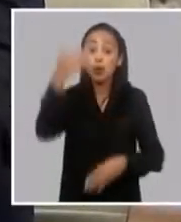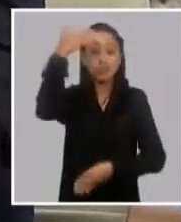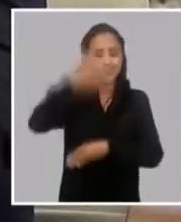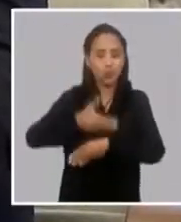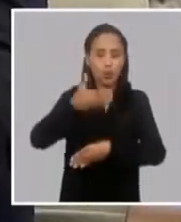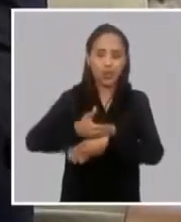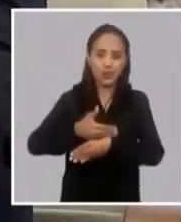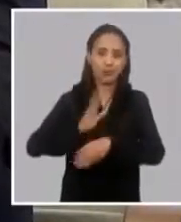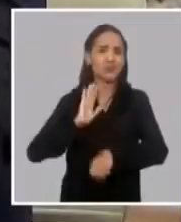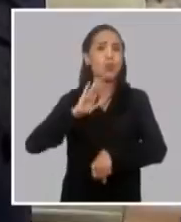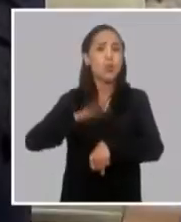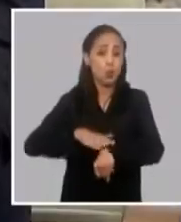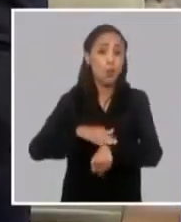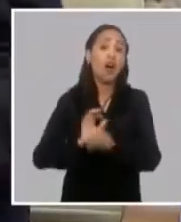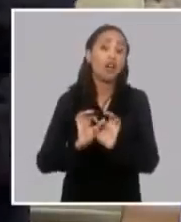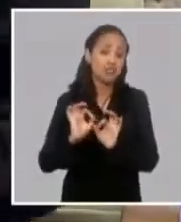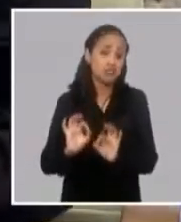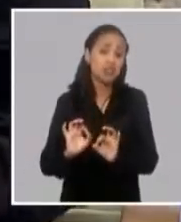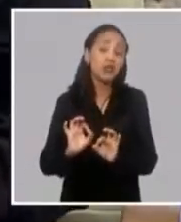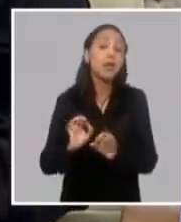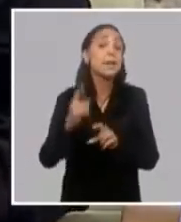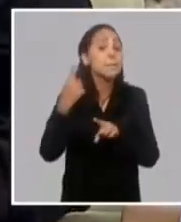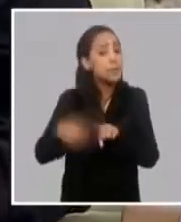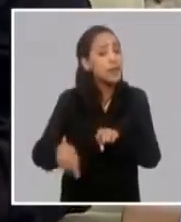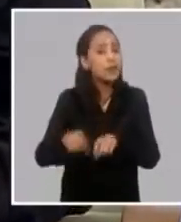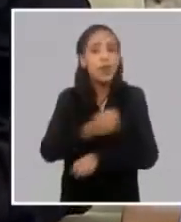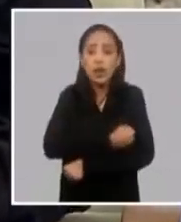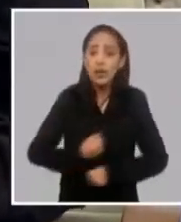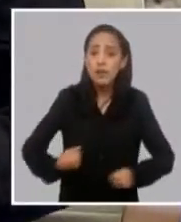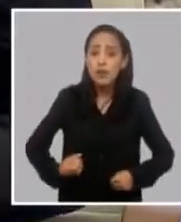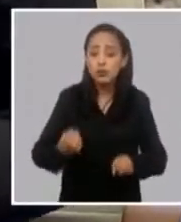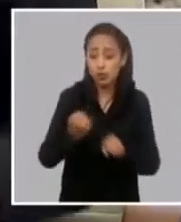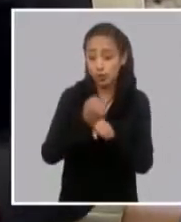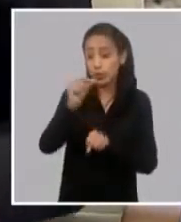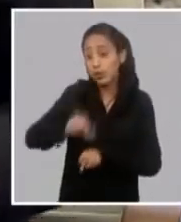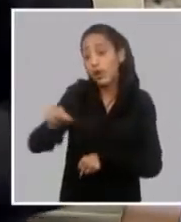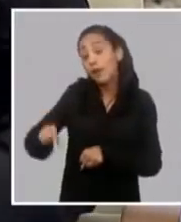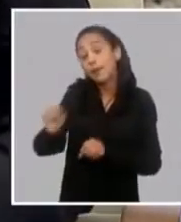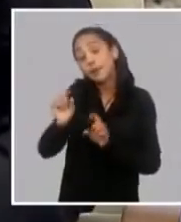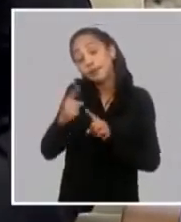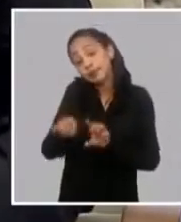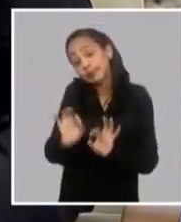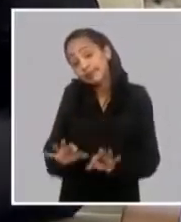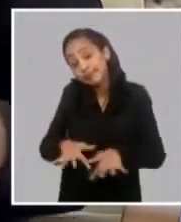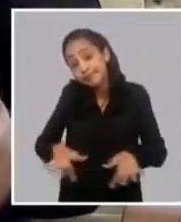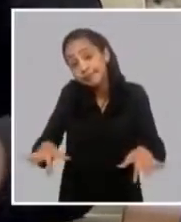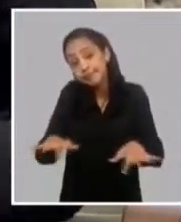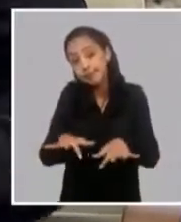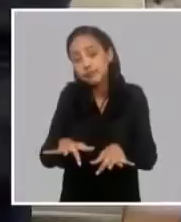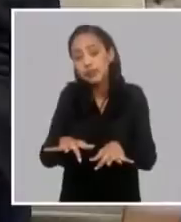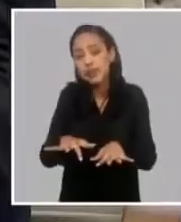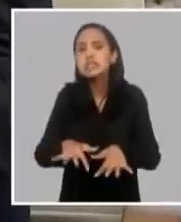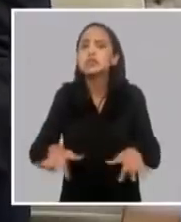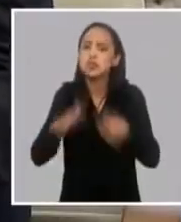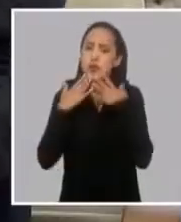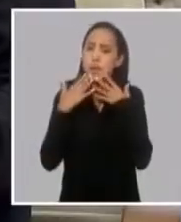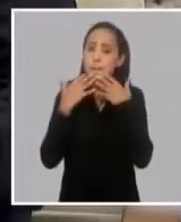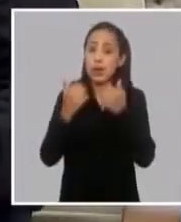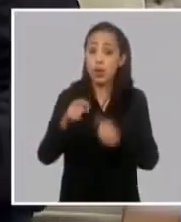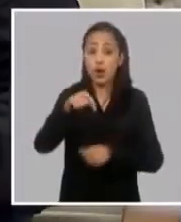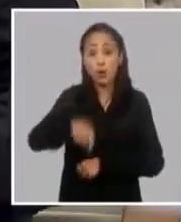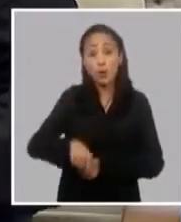bloqueo en ellos, independientemente del esfuerzo que han hecho todos los compañeros. Es decir, que la situación es mucho más favorable,